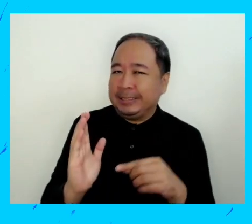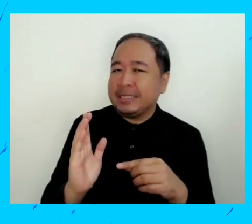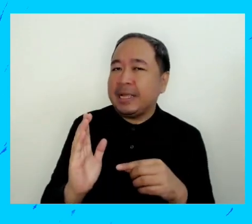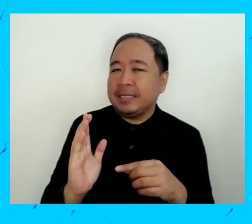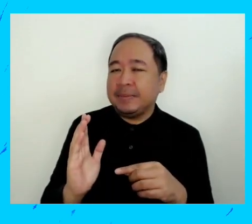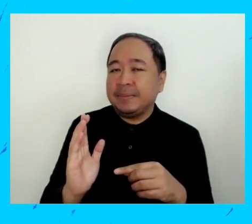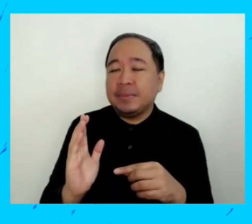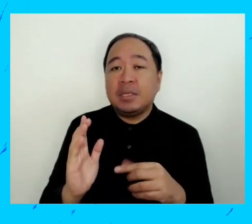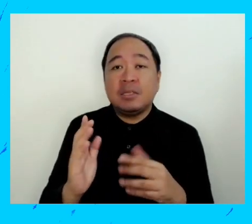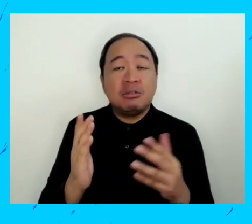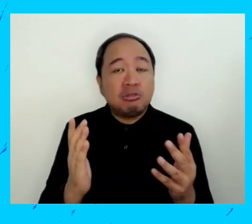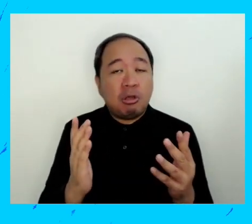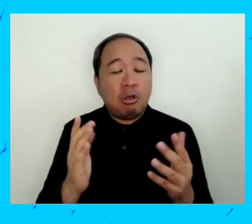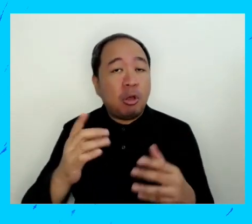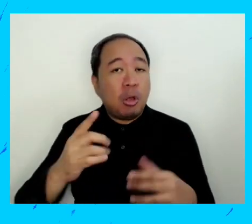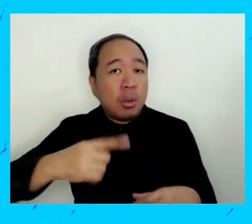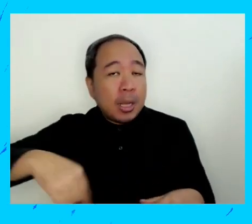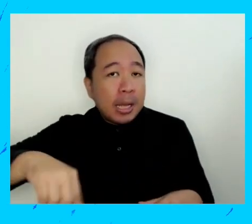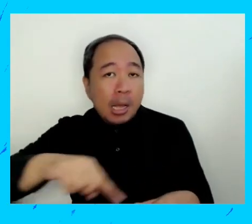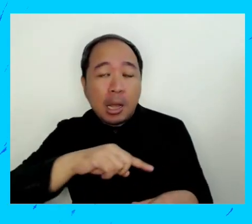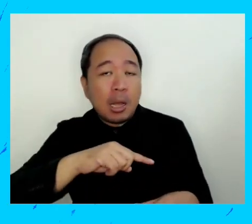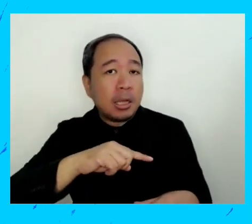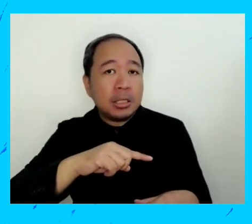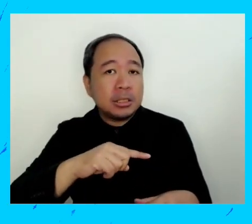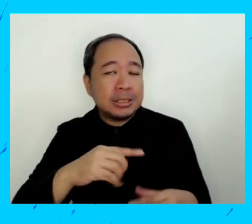sexual completa es un derecho.